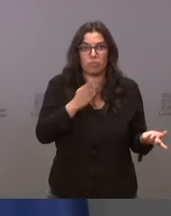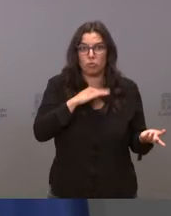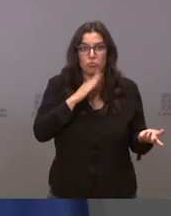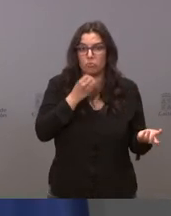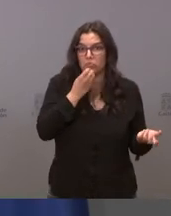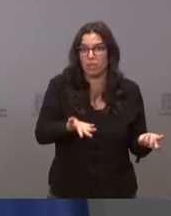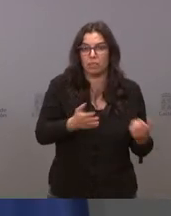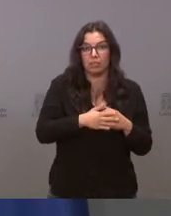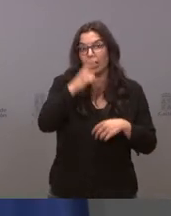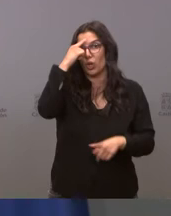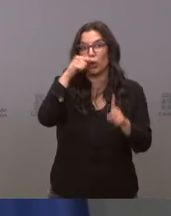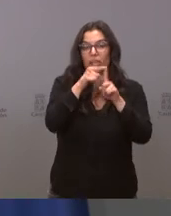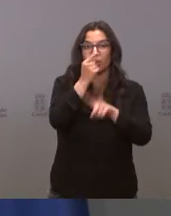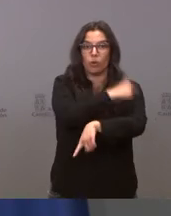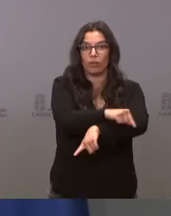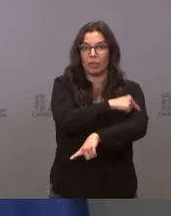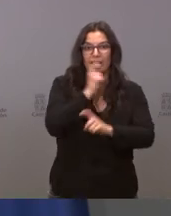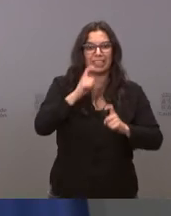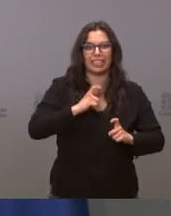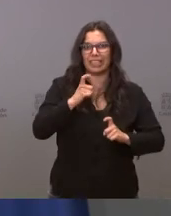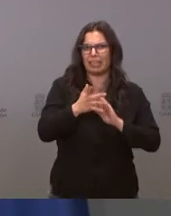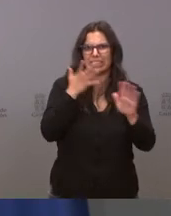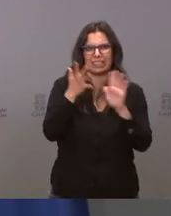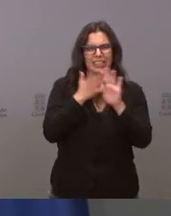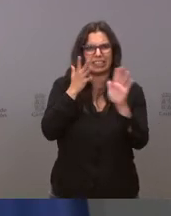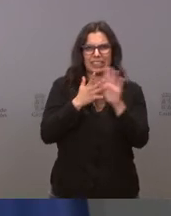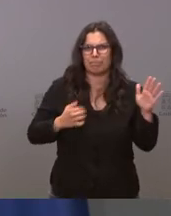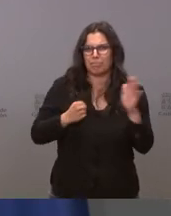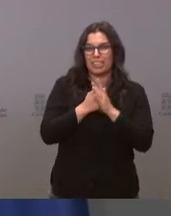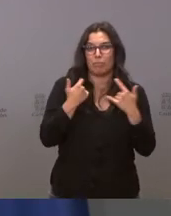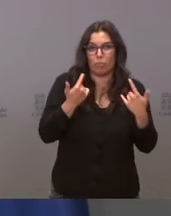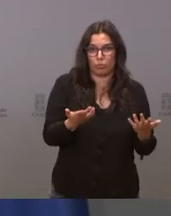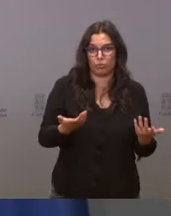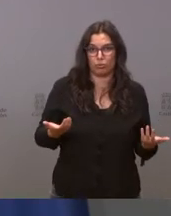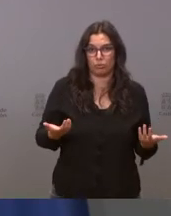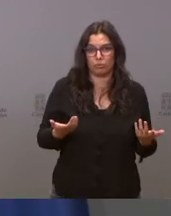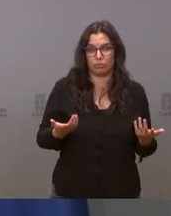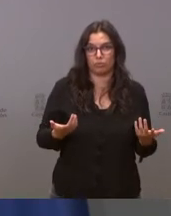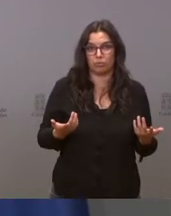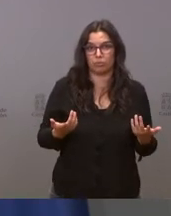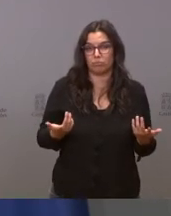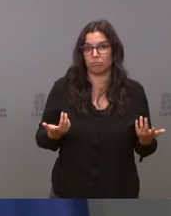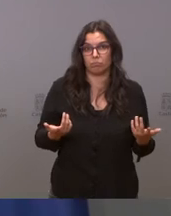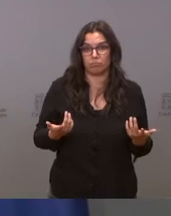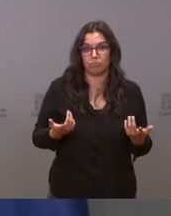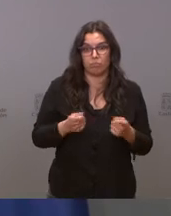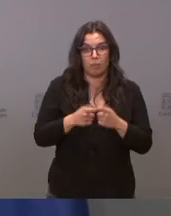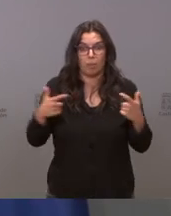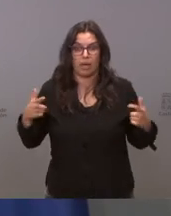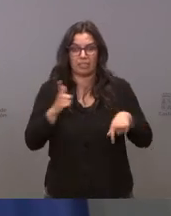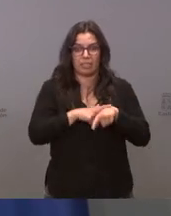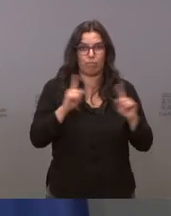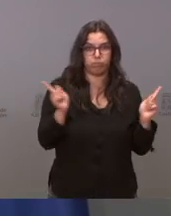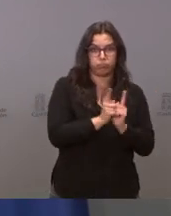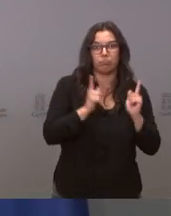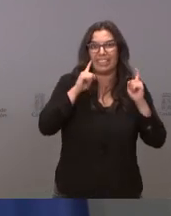de la campaña es alcanzar el mayor porcentaje de población vacunada de riesgo en la menor cantidad de tiempo posible entonces pues